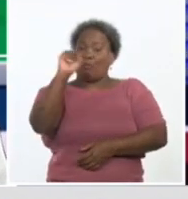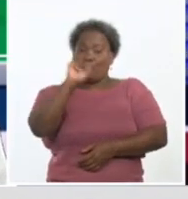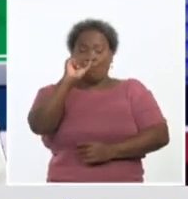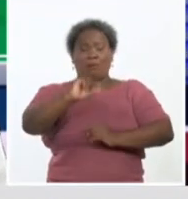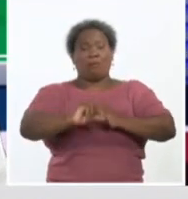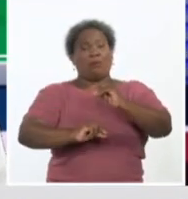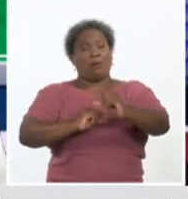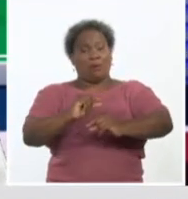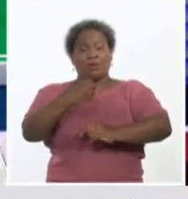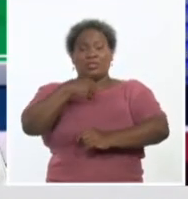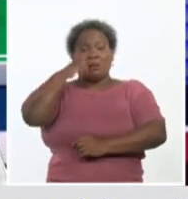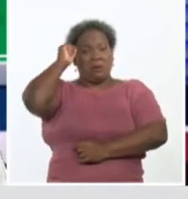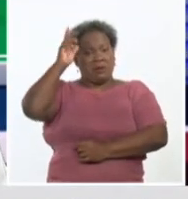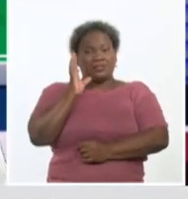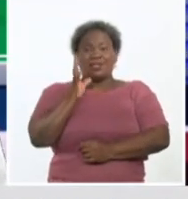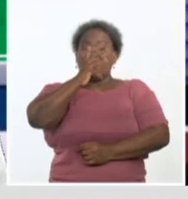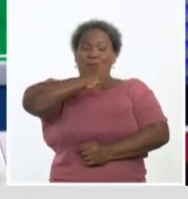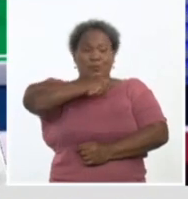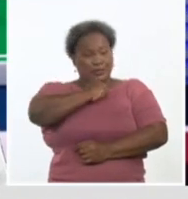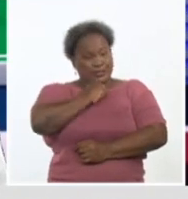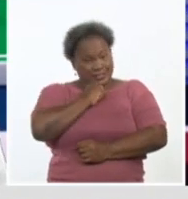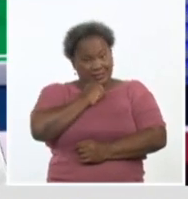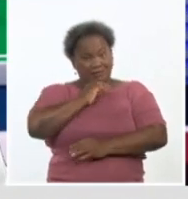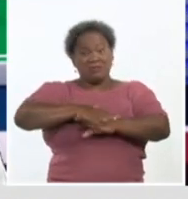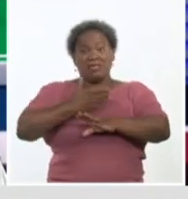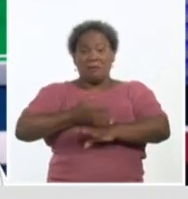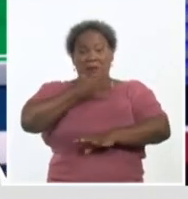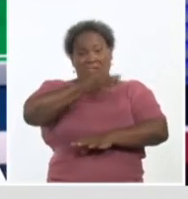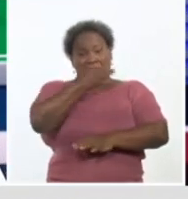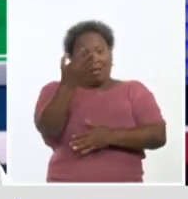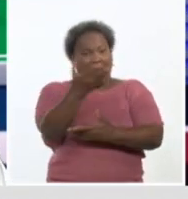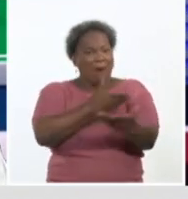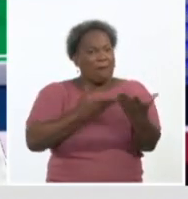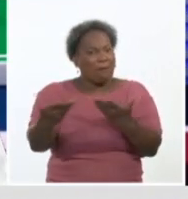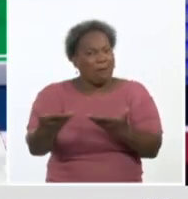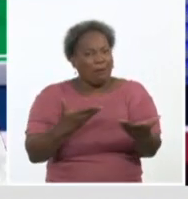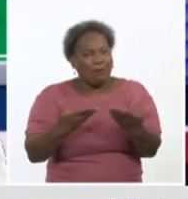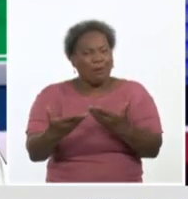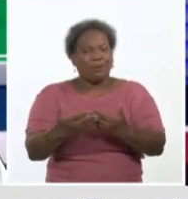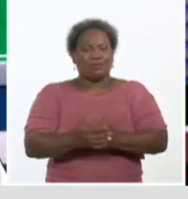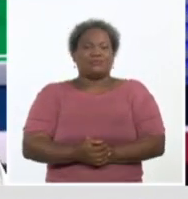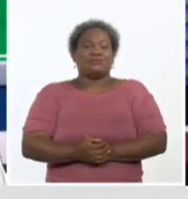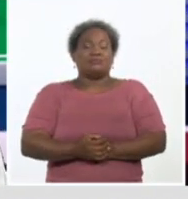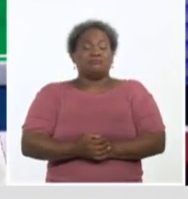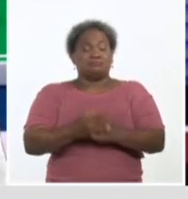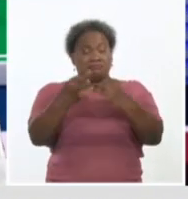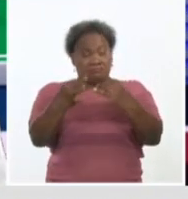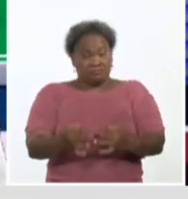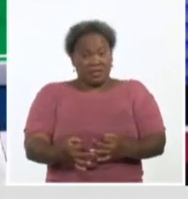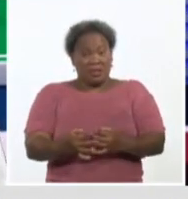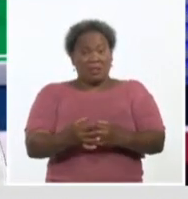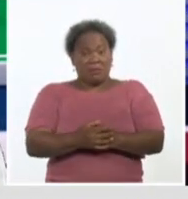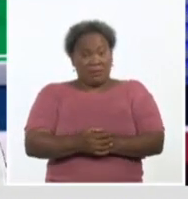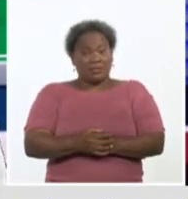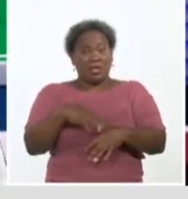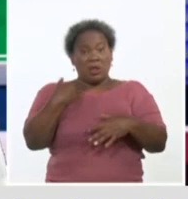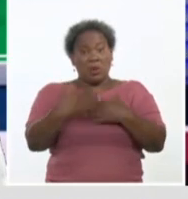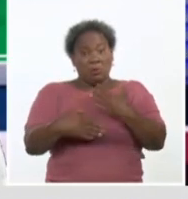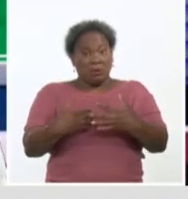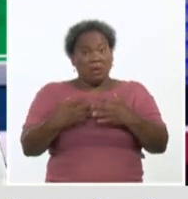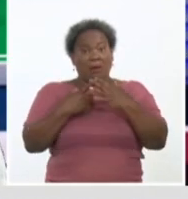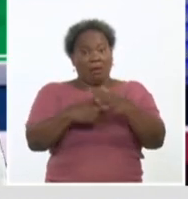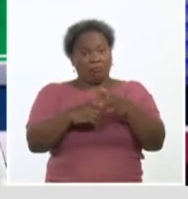experiencias muy bonitas que en la segunda parte después las podemos compartir. Y realmente los contratiempos se han ido solucionando